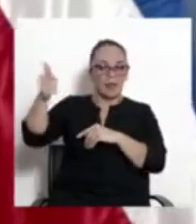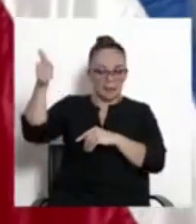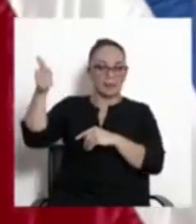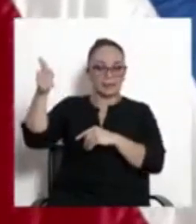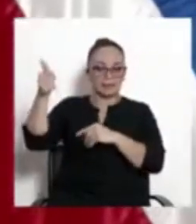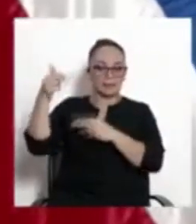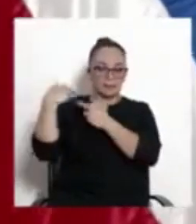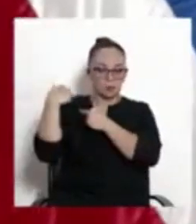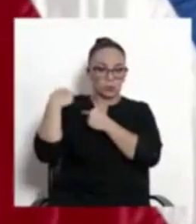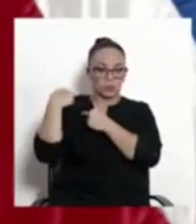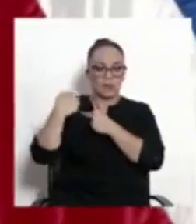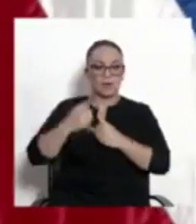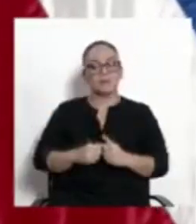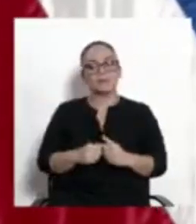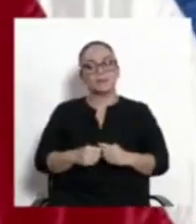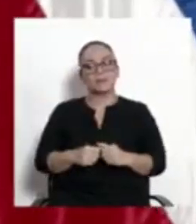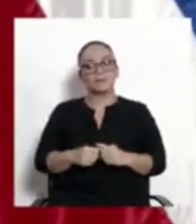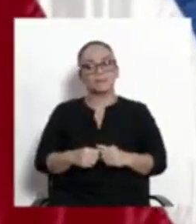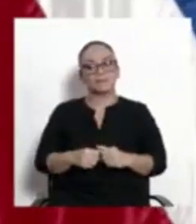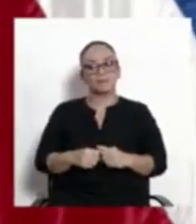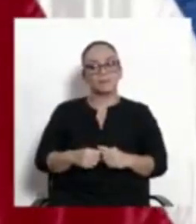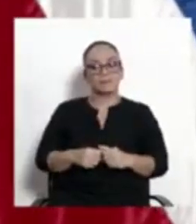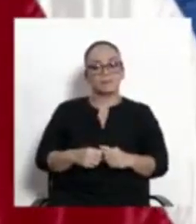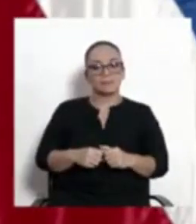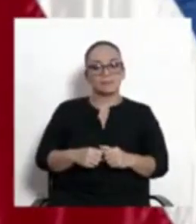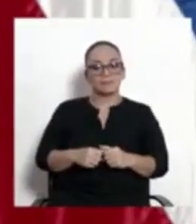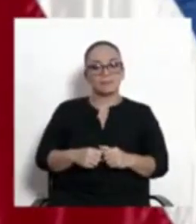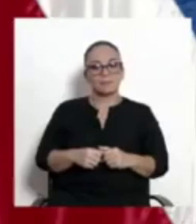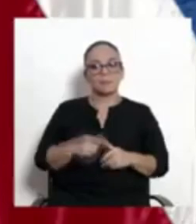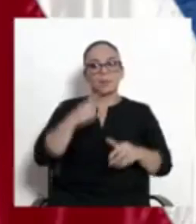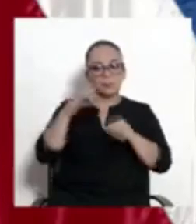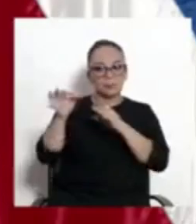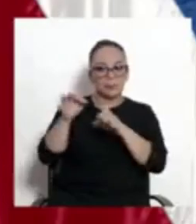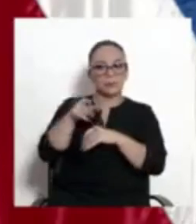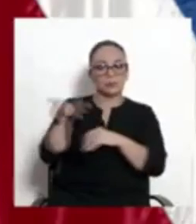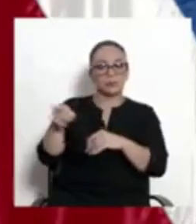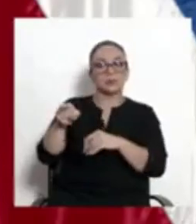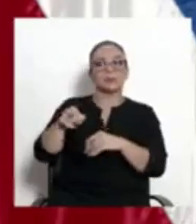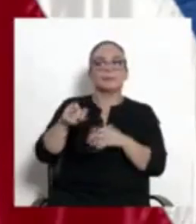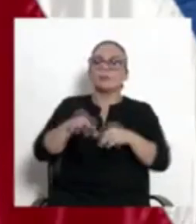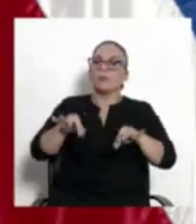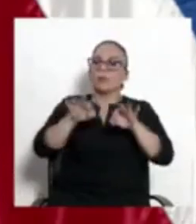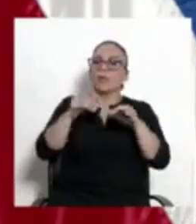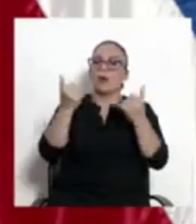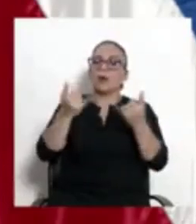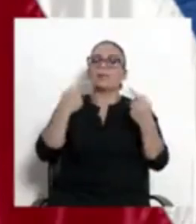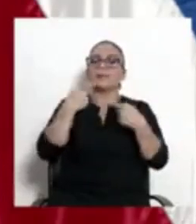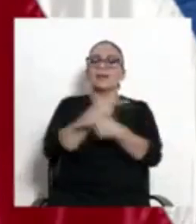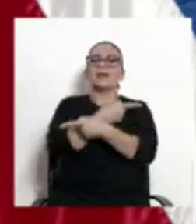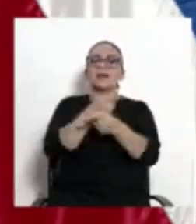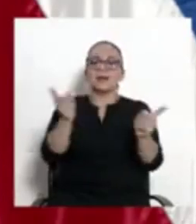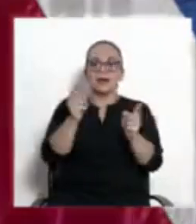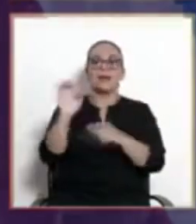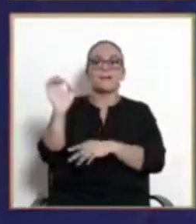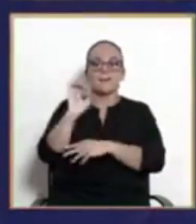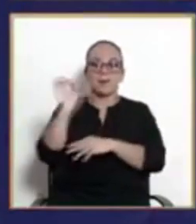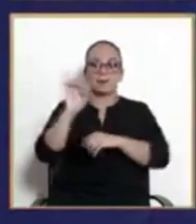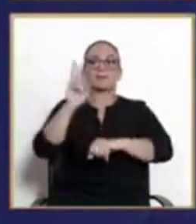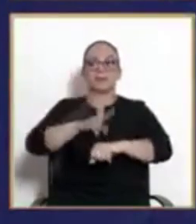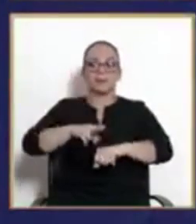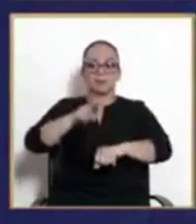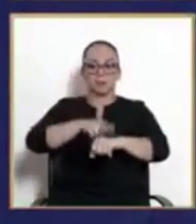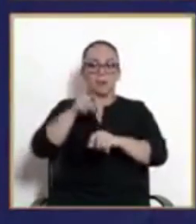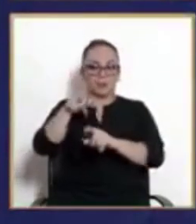que ya esta situación amerita declarar una emergencia nacional